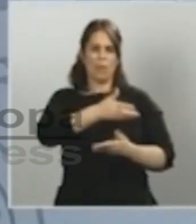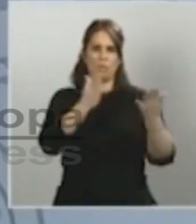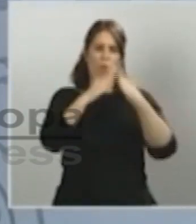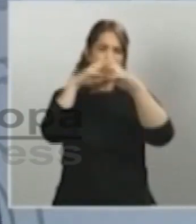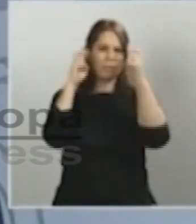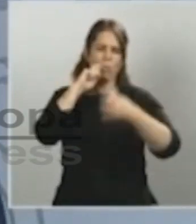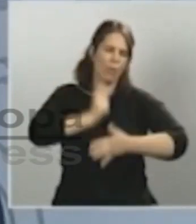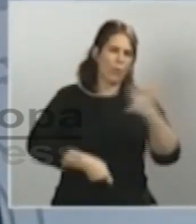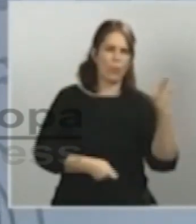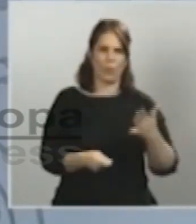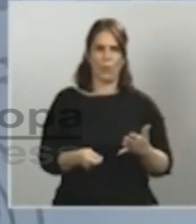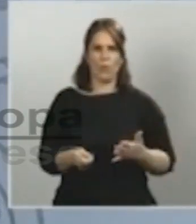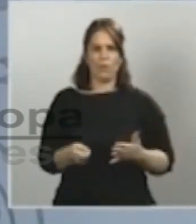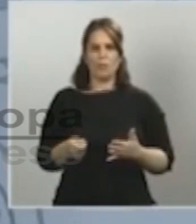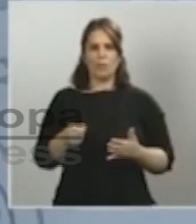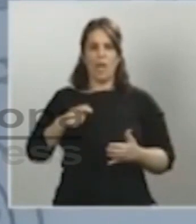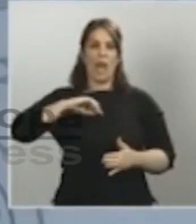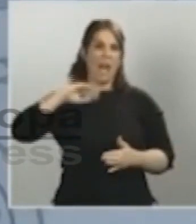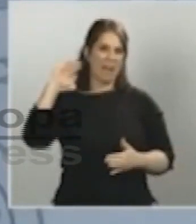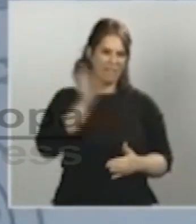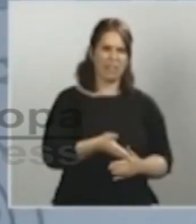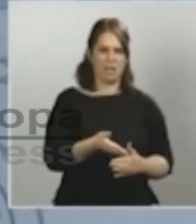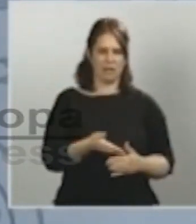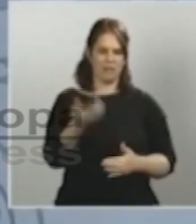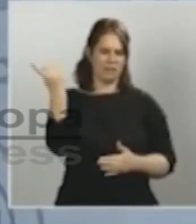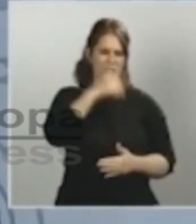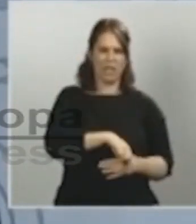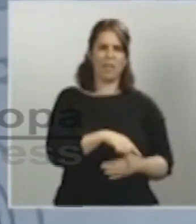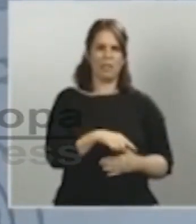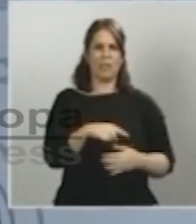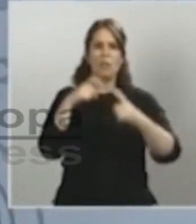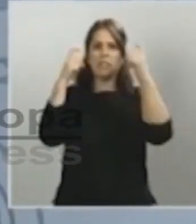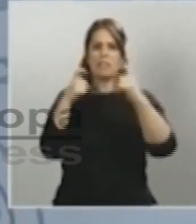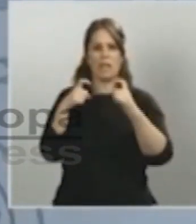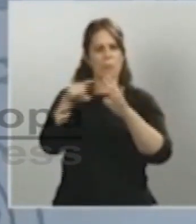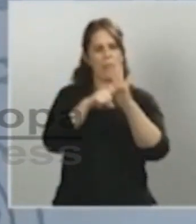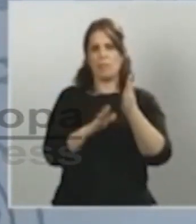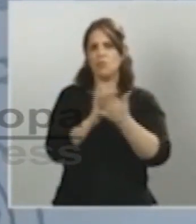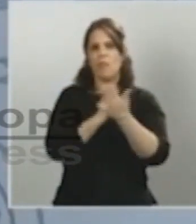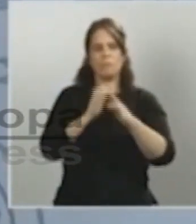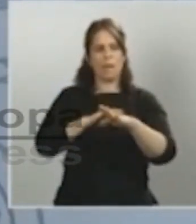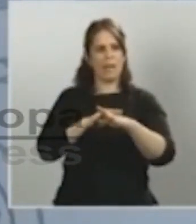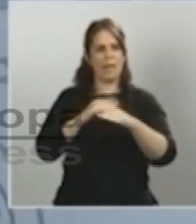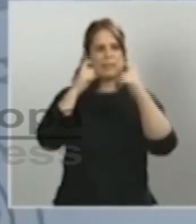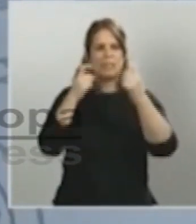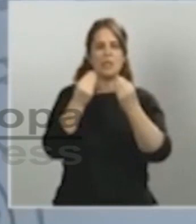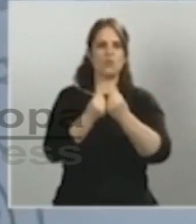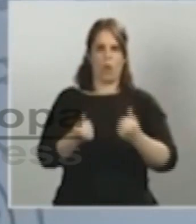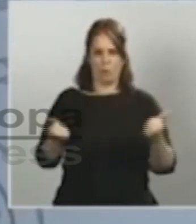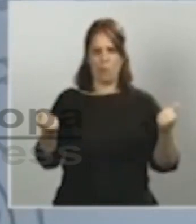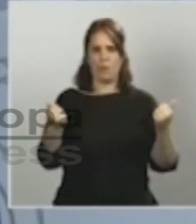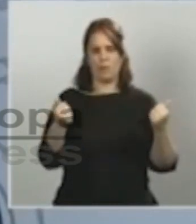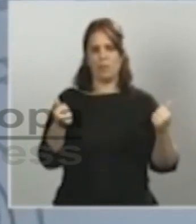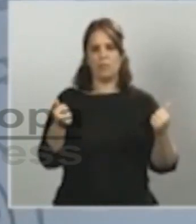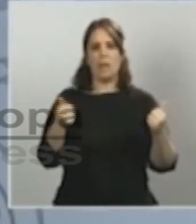gobierno é consciente de ello e toma as medidas que pode para paliar esta situación en concreto hemos posto en marcha varias líneas de apoio psicológico a aquellas personas